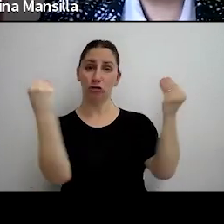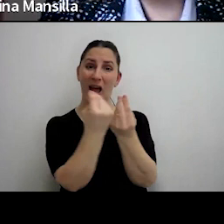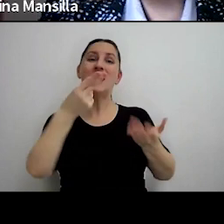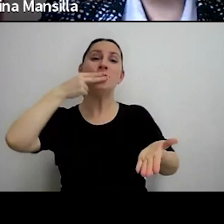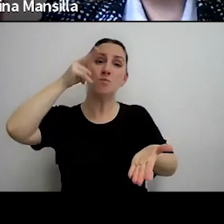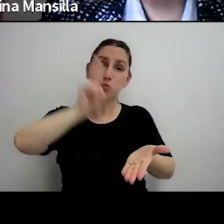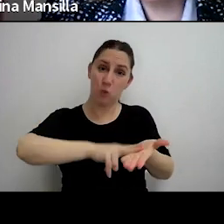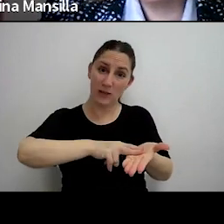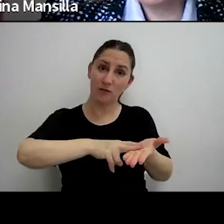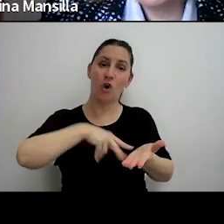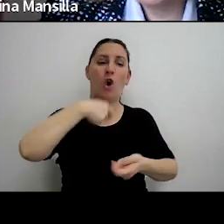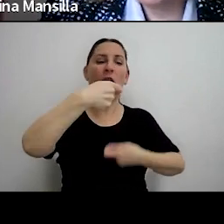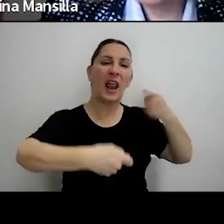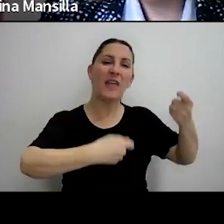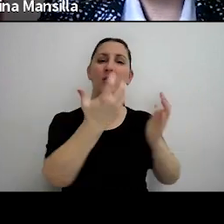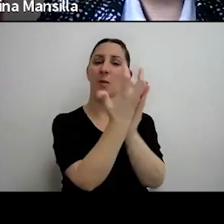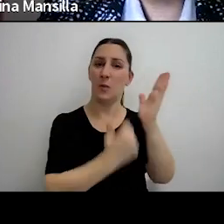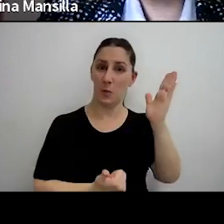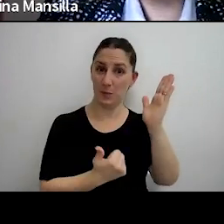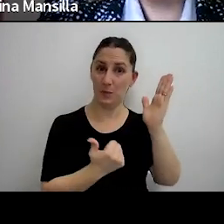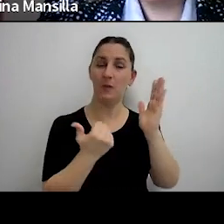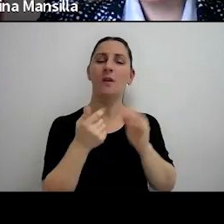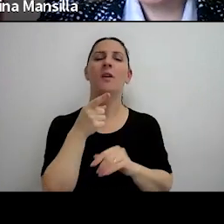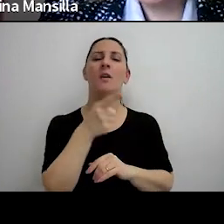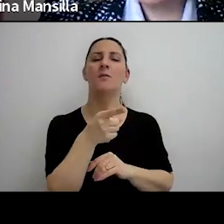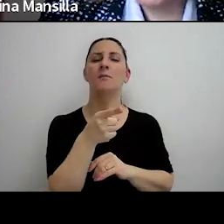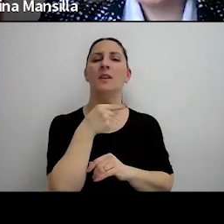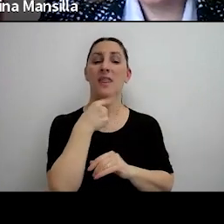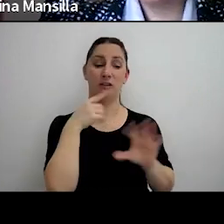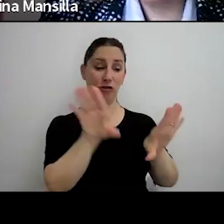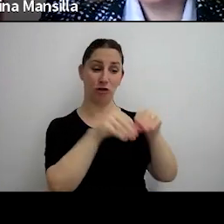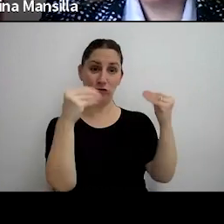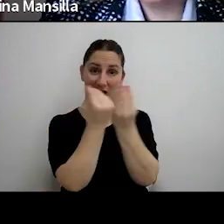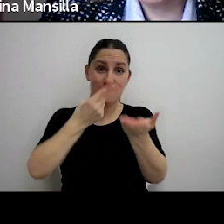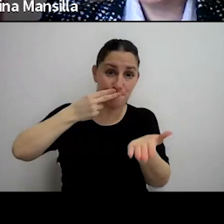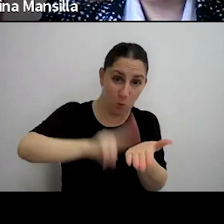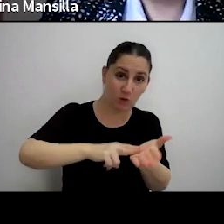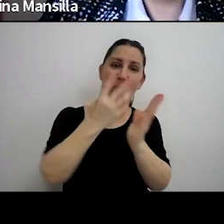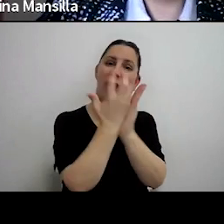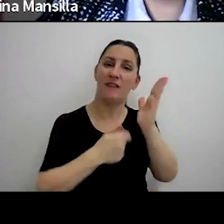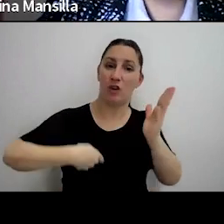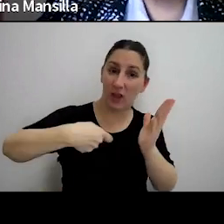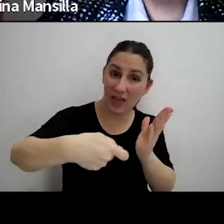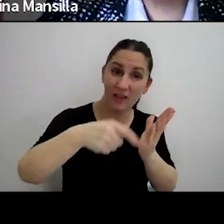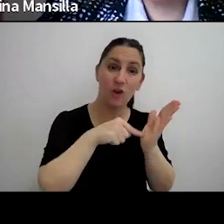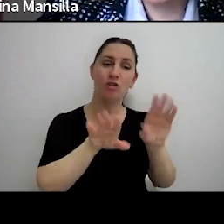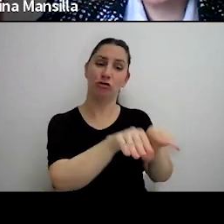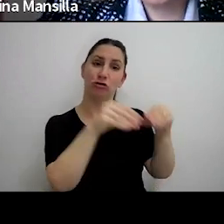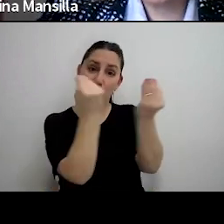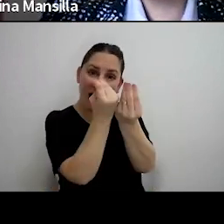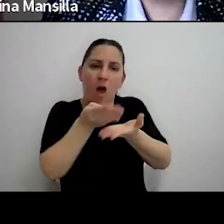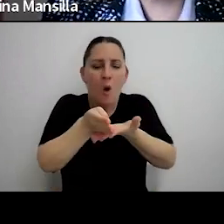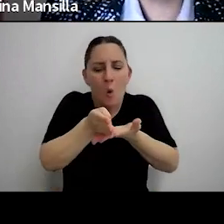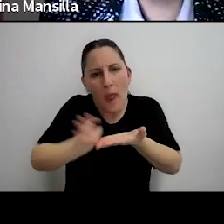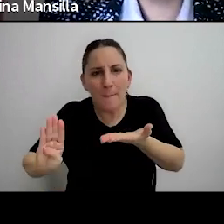sobre créditos y débitos bancarios, es decir, sobre el total del impuesto a débitos y créditos bancarios, el 30%